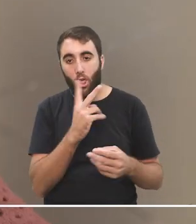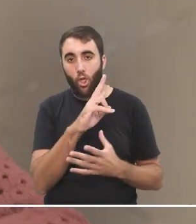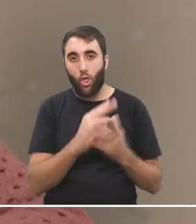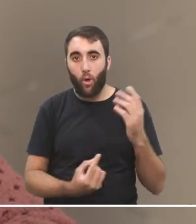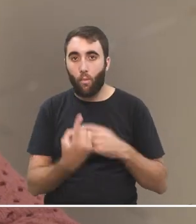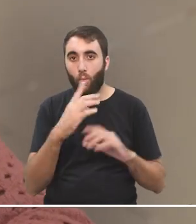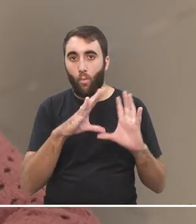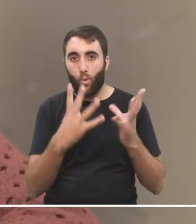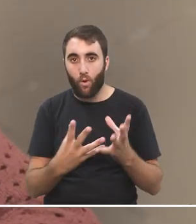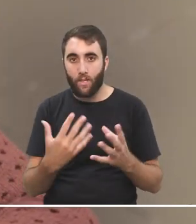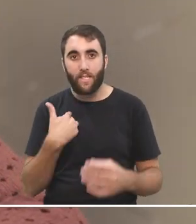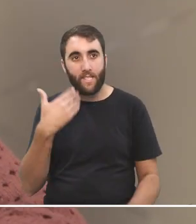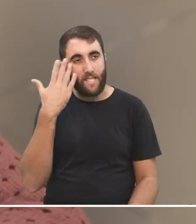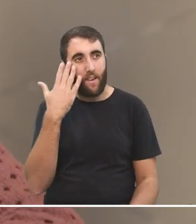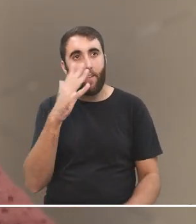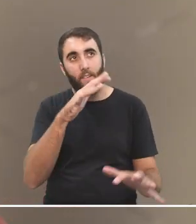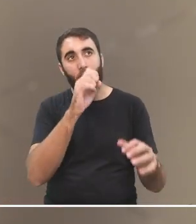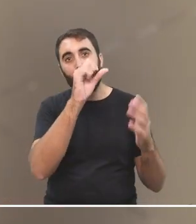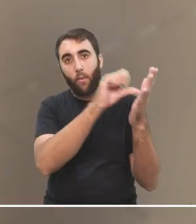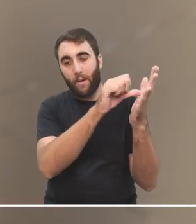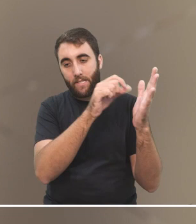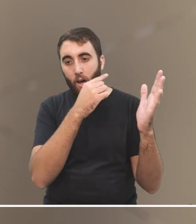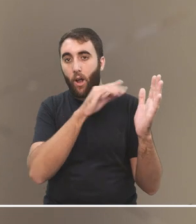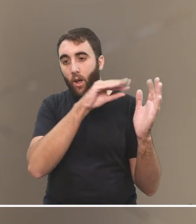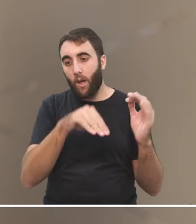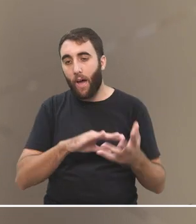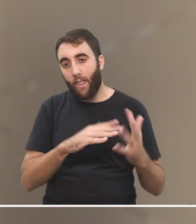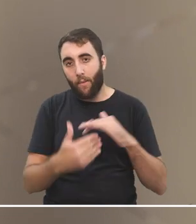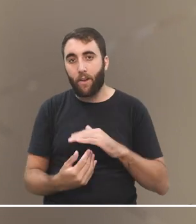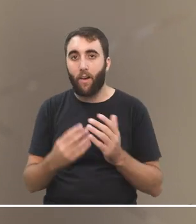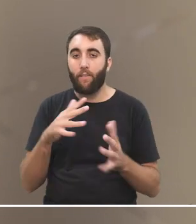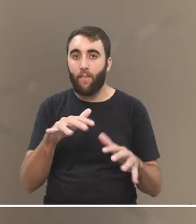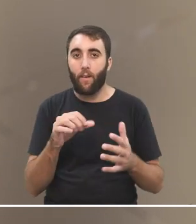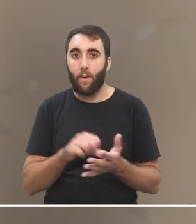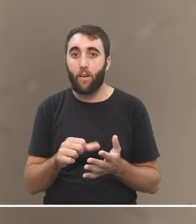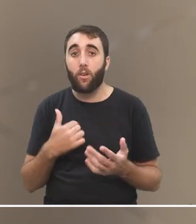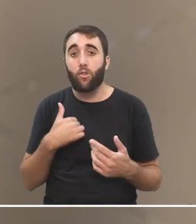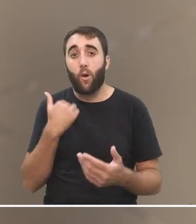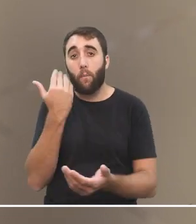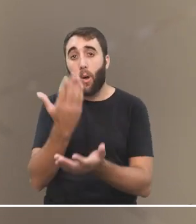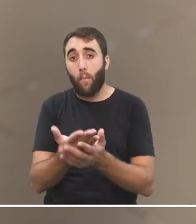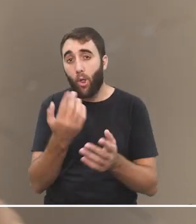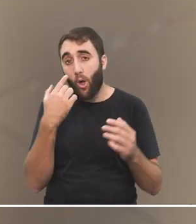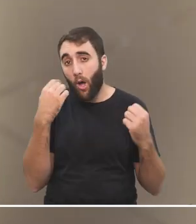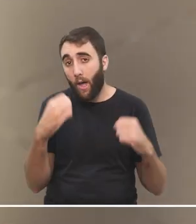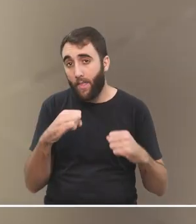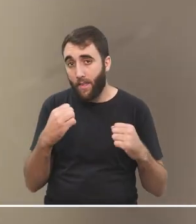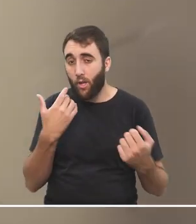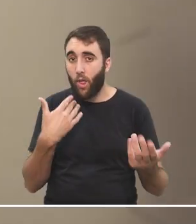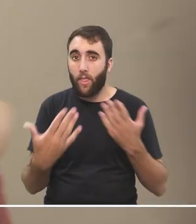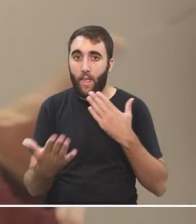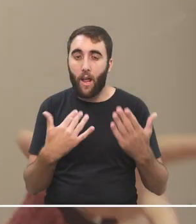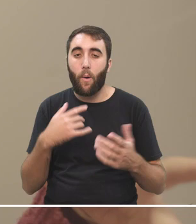sabe lo que es vivir en otro planeta, entonces yo propongo, como ejercicio de diálogo con las